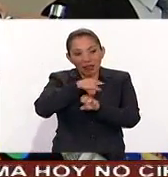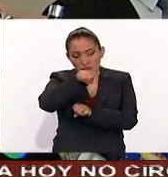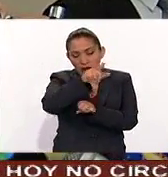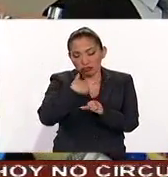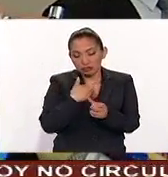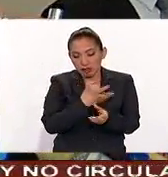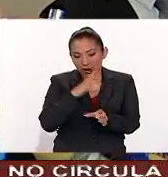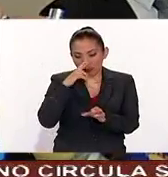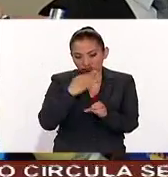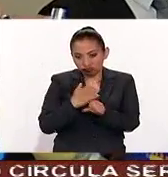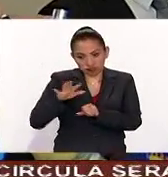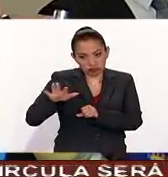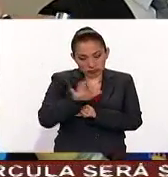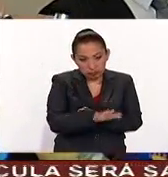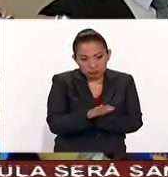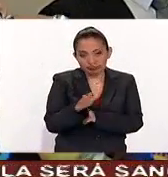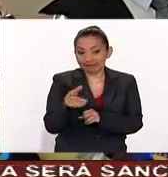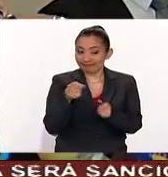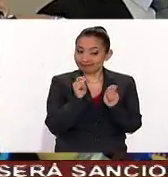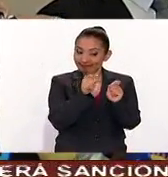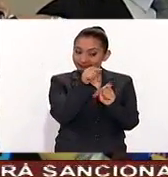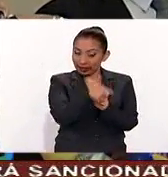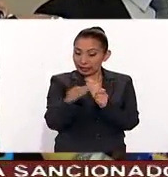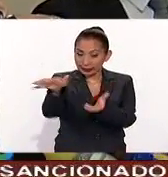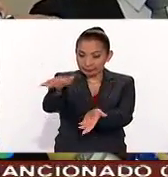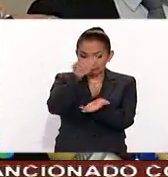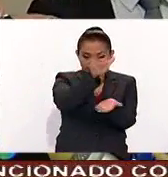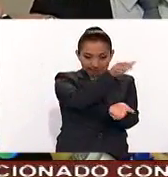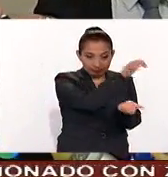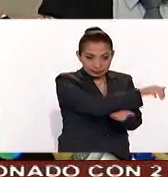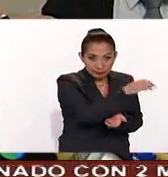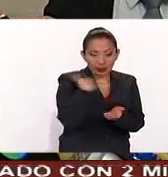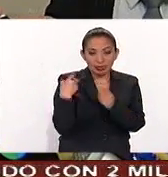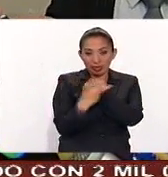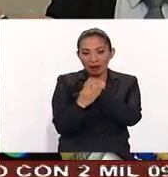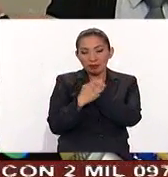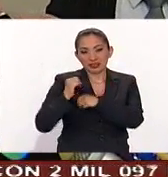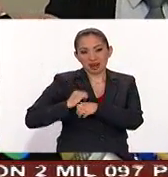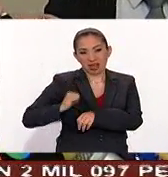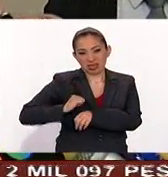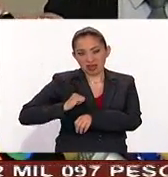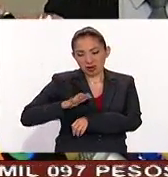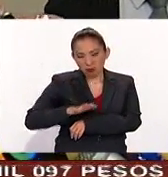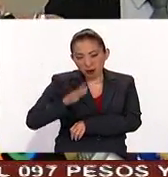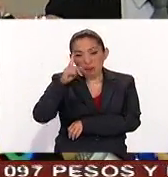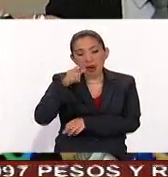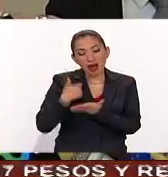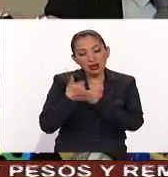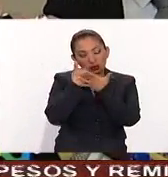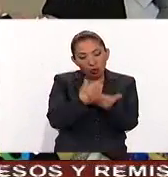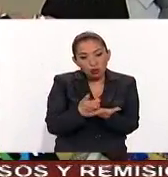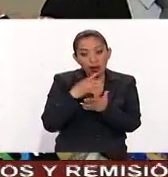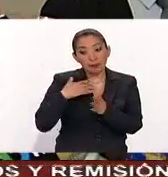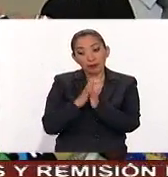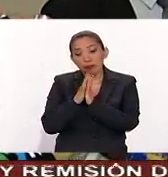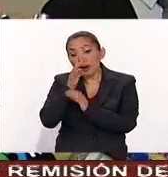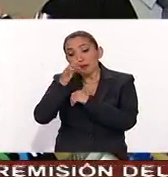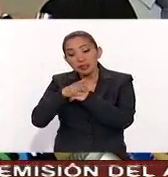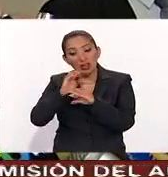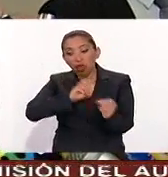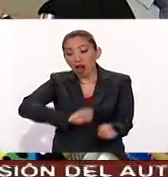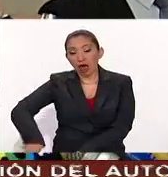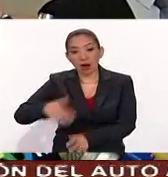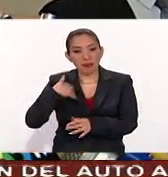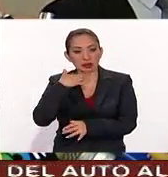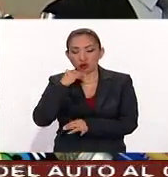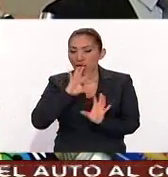tienen la responsabilidad de la función de la recolección de los residuos para que nos ayuden a concientizar a la gente que no los